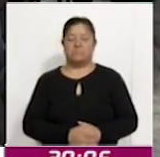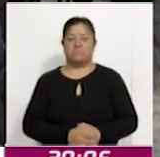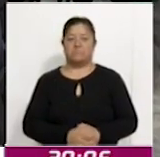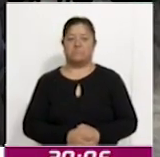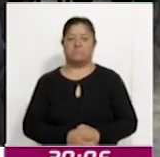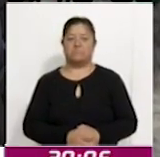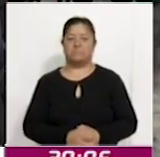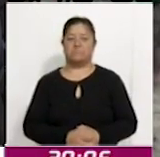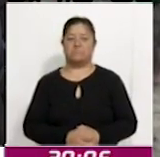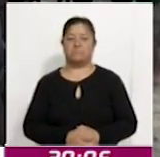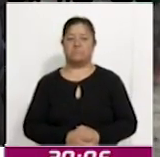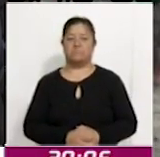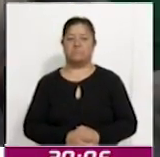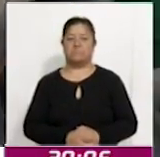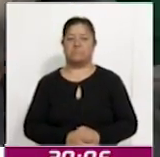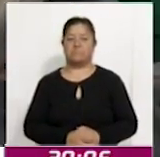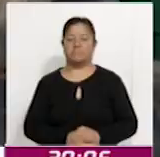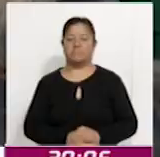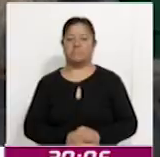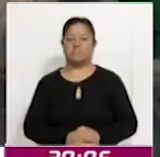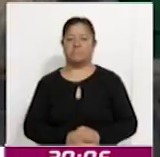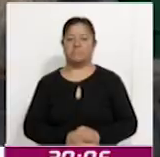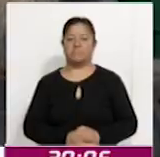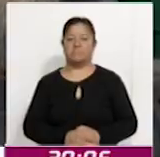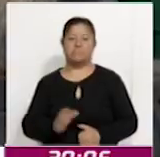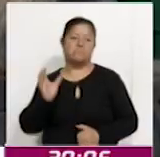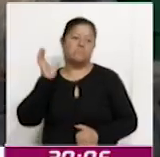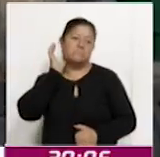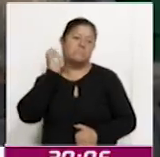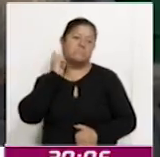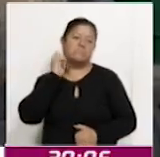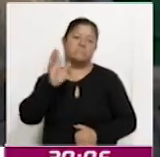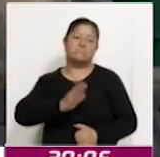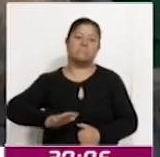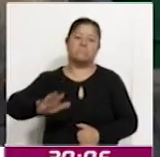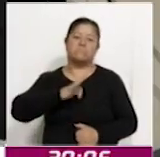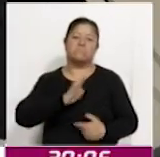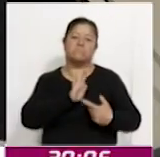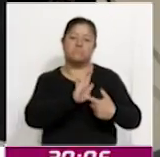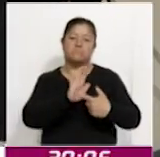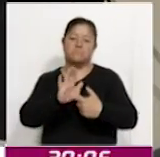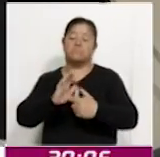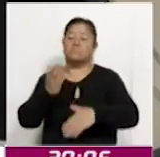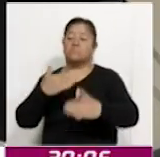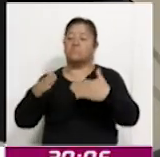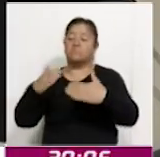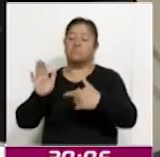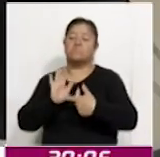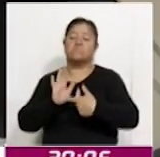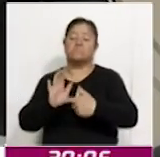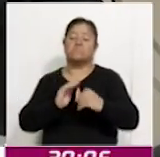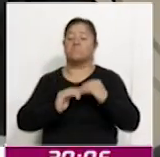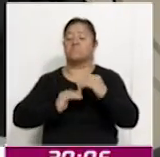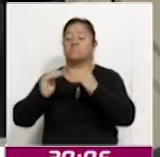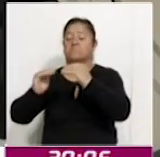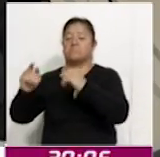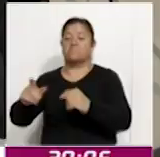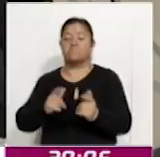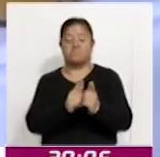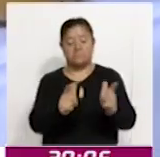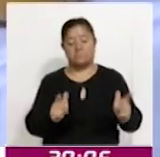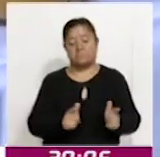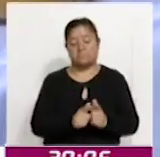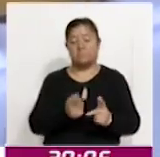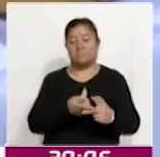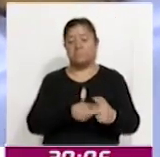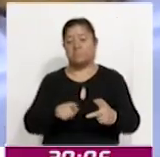En el Congreso del Estado se presentaron los avances del sistema de incubación de redes de emprendimiento, iniciativa que busca fortalecer la economía local